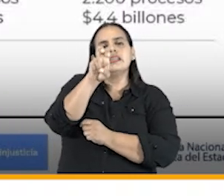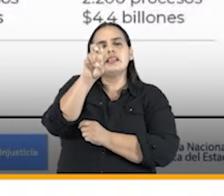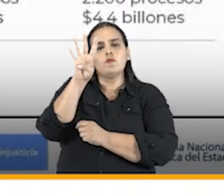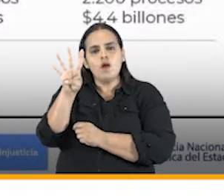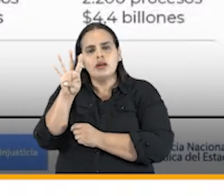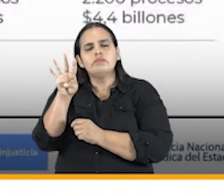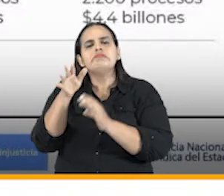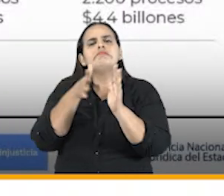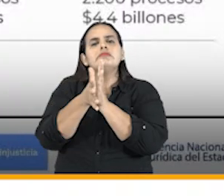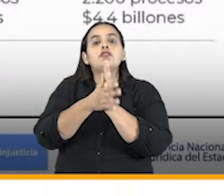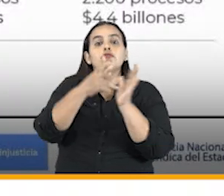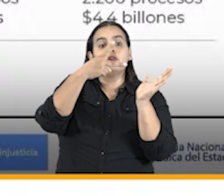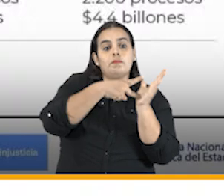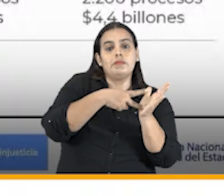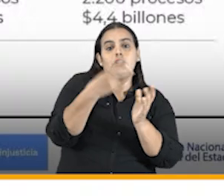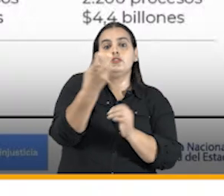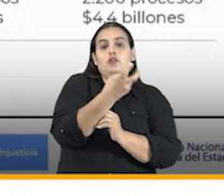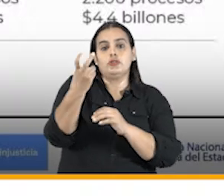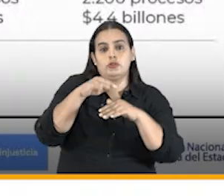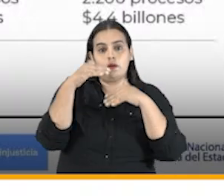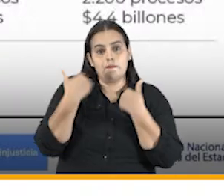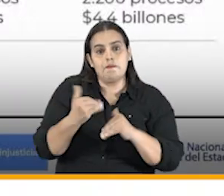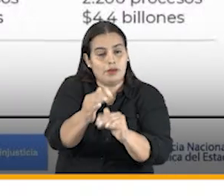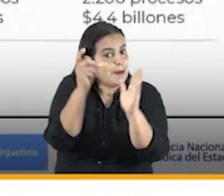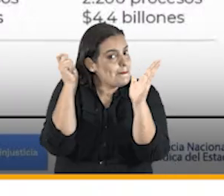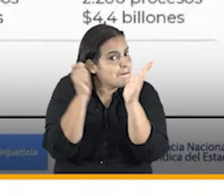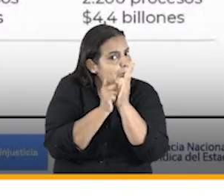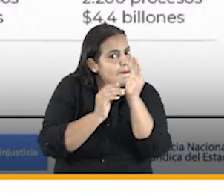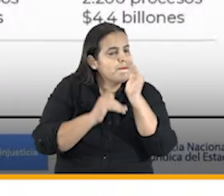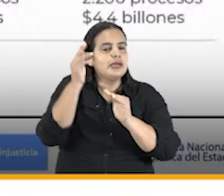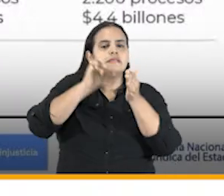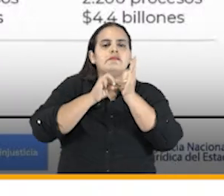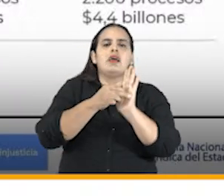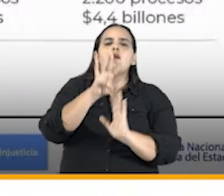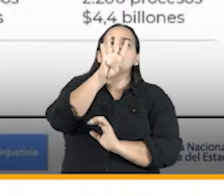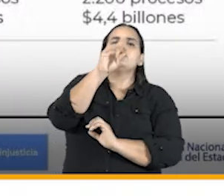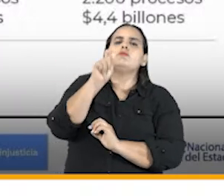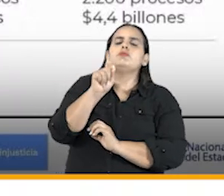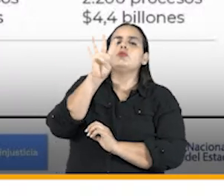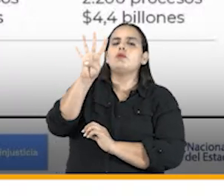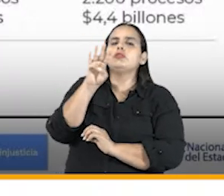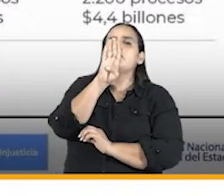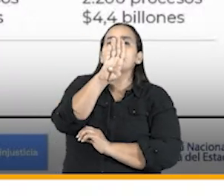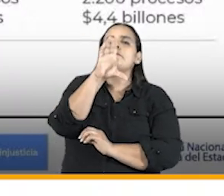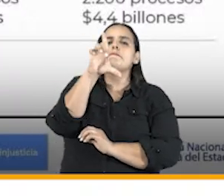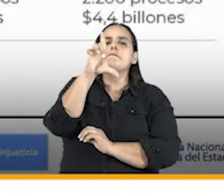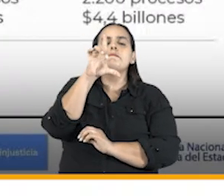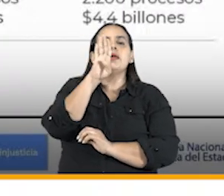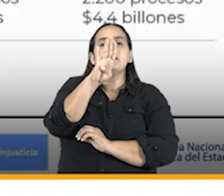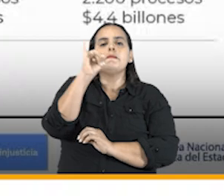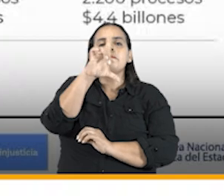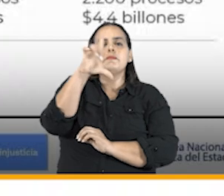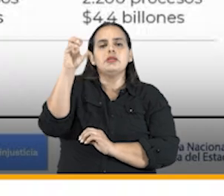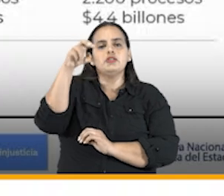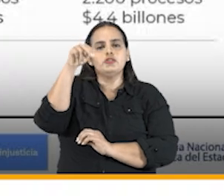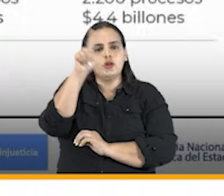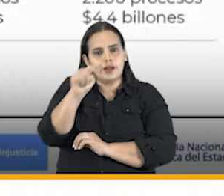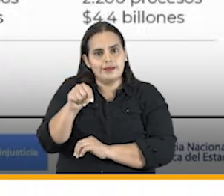2,200 procesos que valen 4,4 billones de pesos en procesos